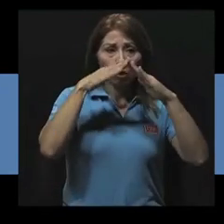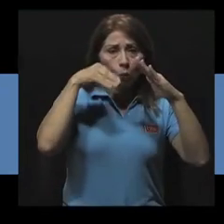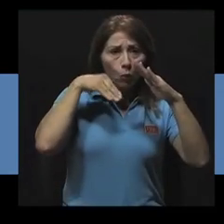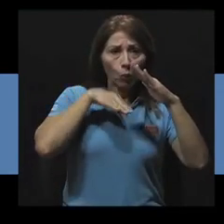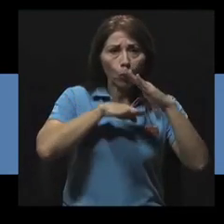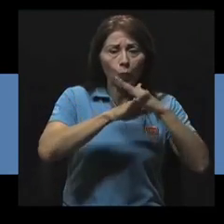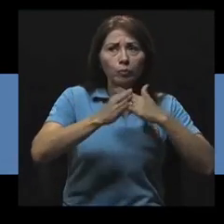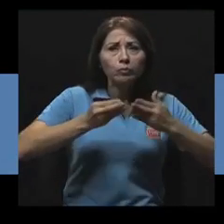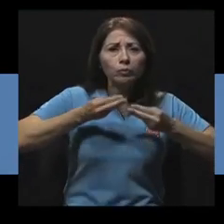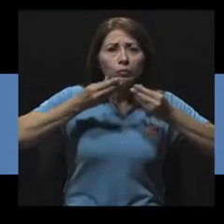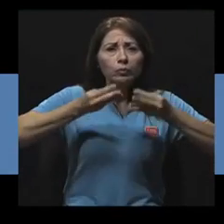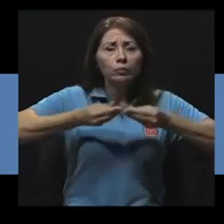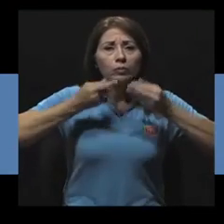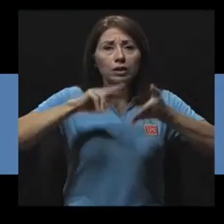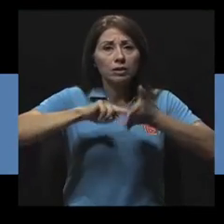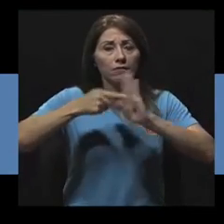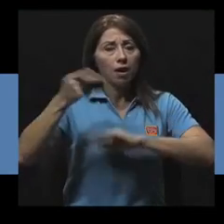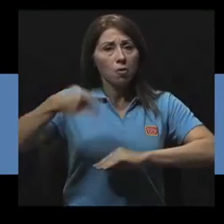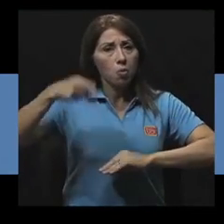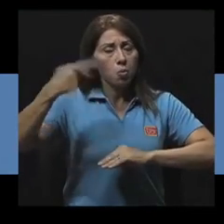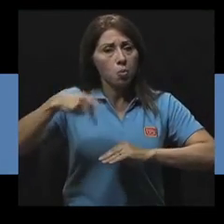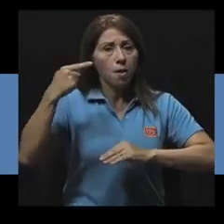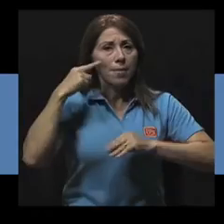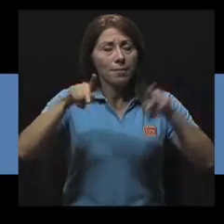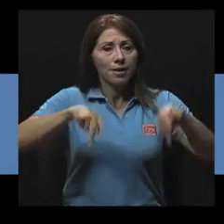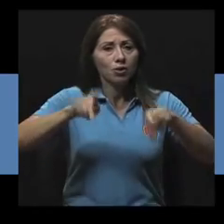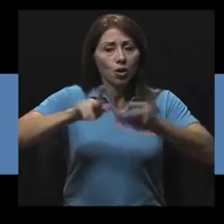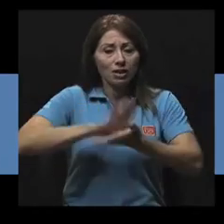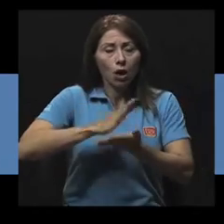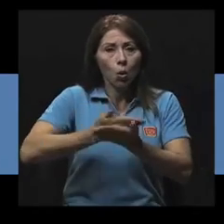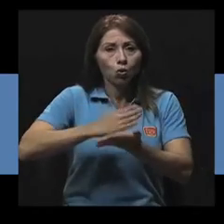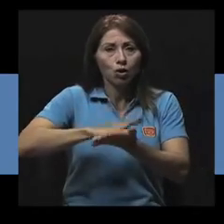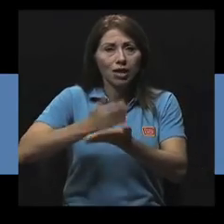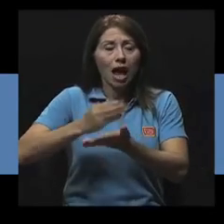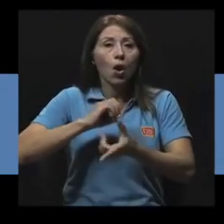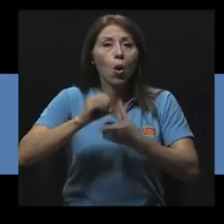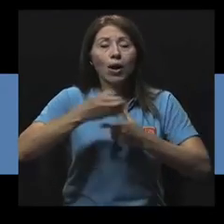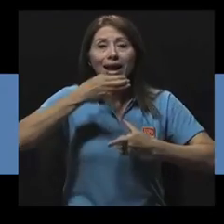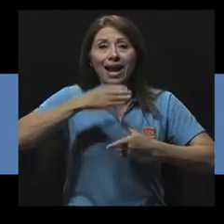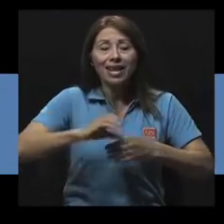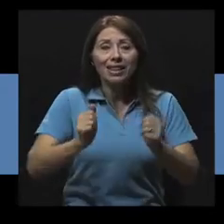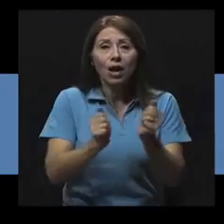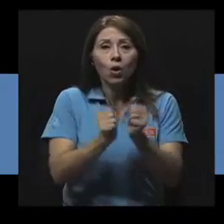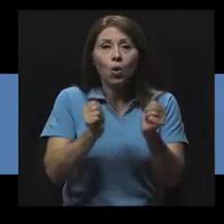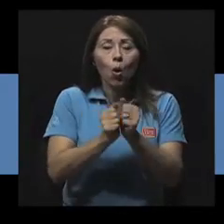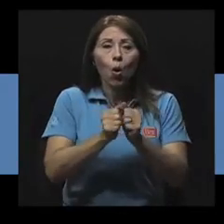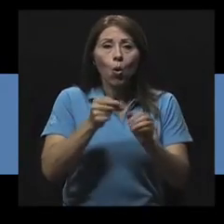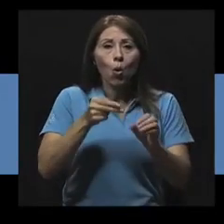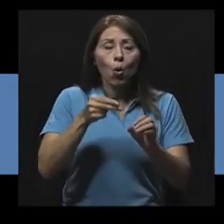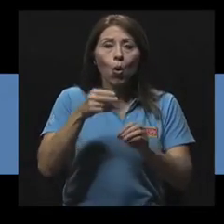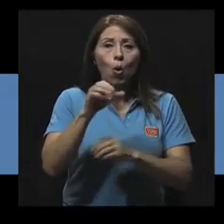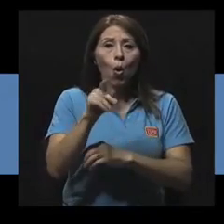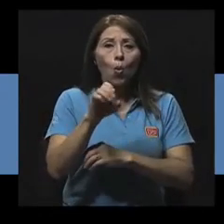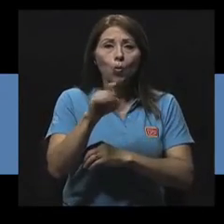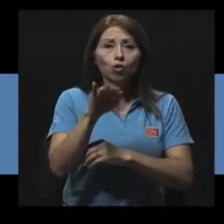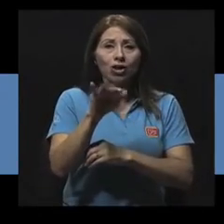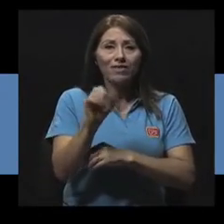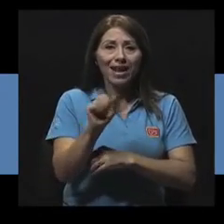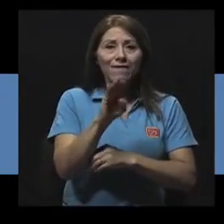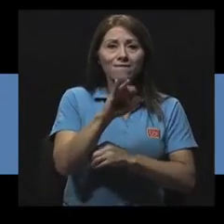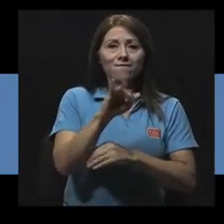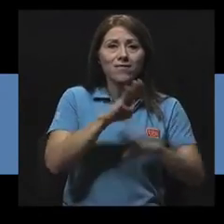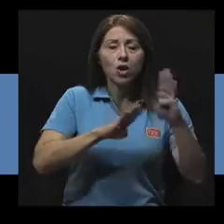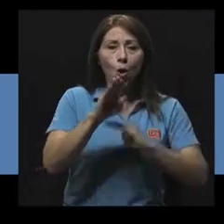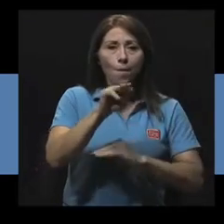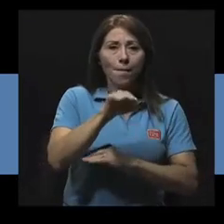sanitario para las personas que cocinan y calientan sus hogares con combustibles de biomasa y carbón. Algunos ejemplos de actividades